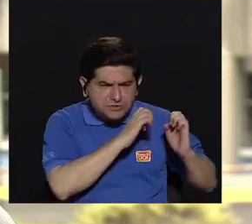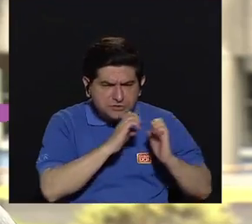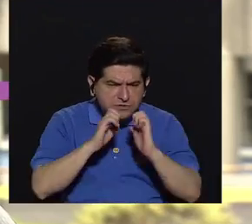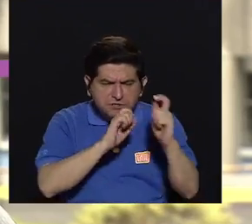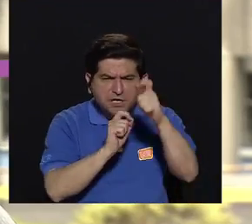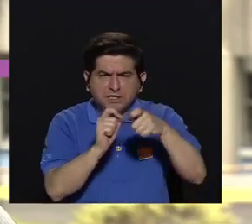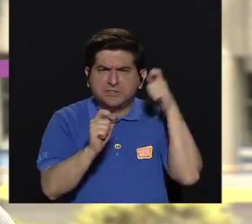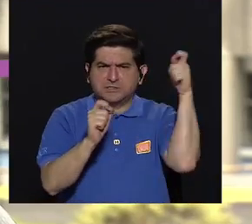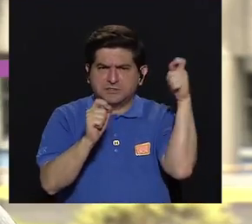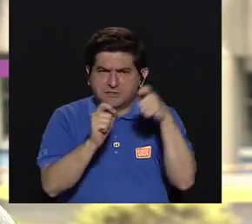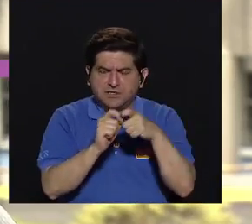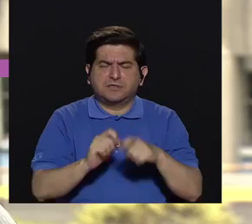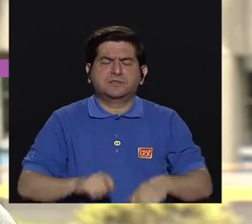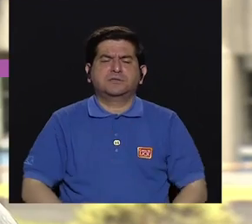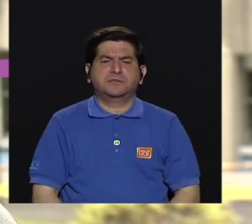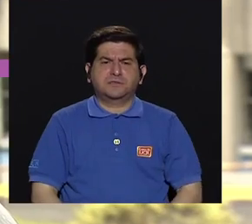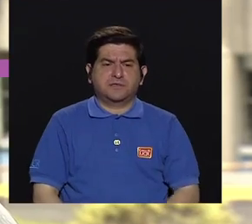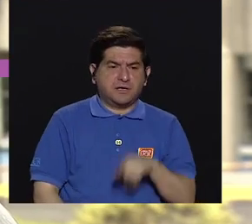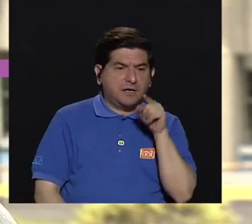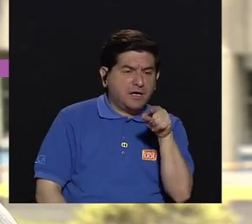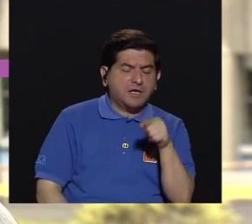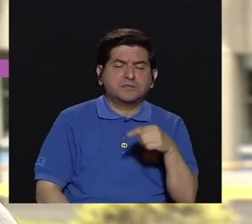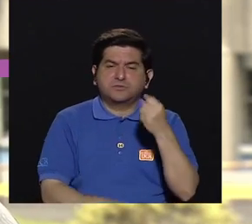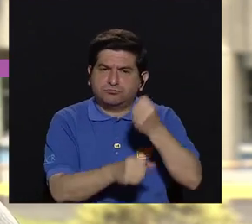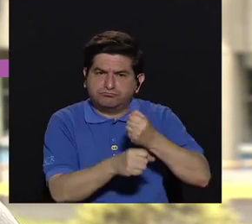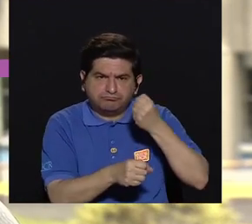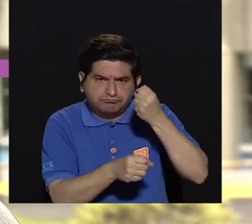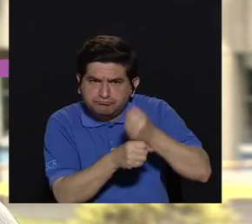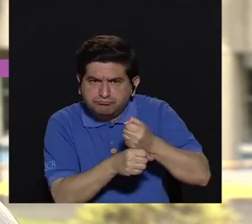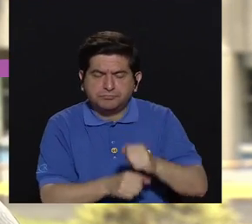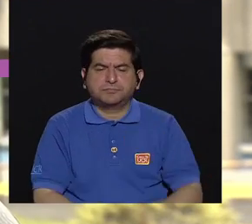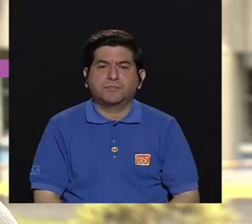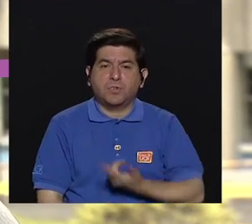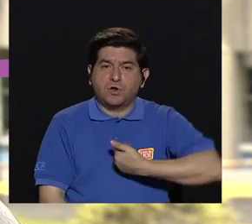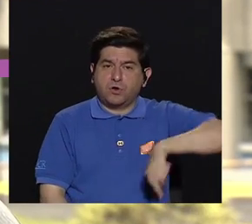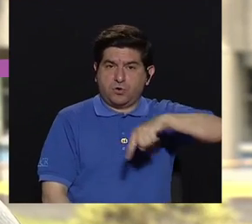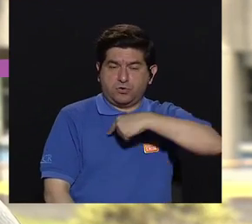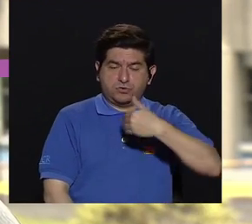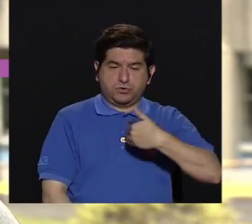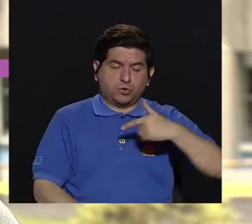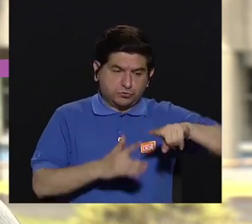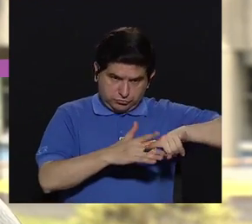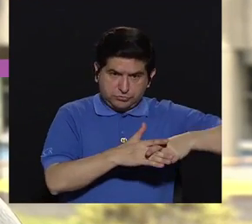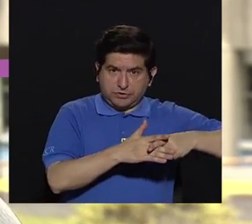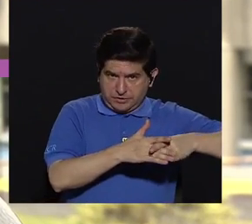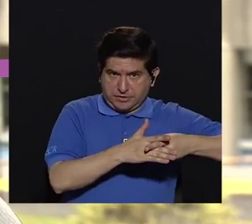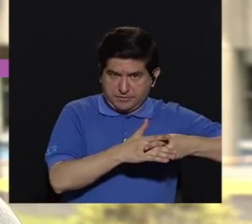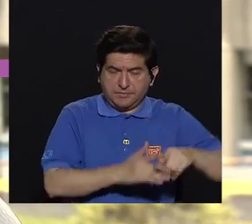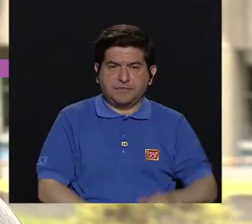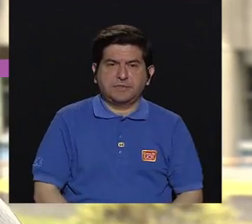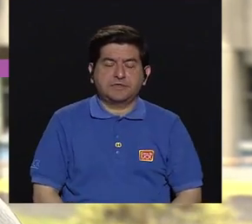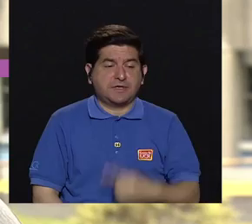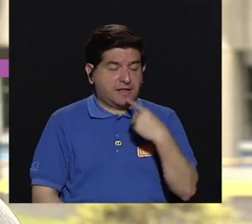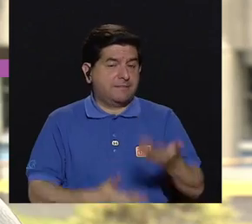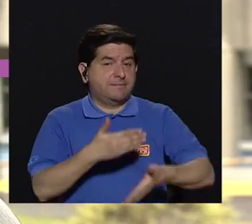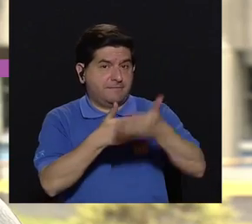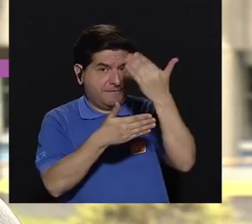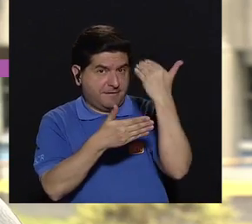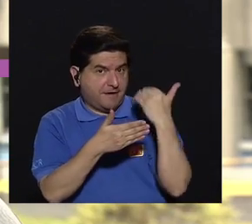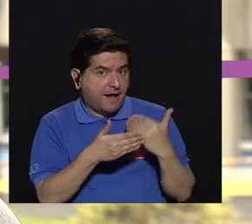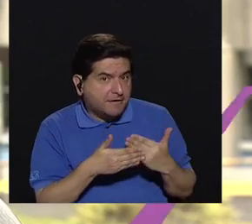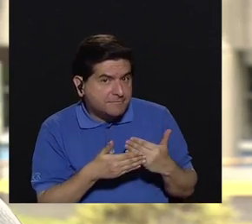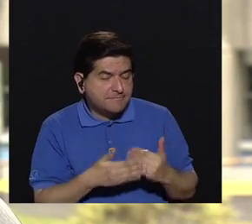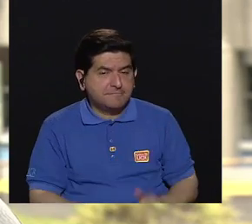estrategias específicas para realizar eso. Tenemos herramientas, como te dije